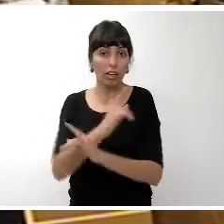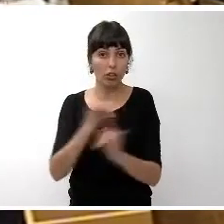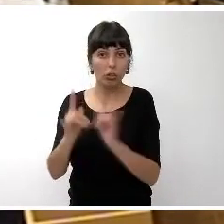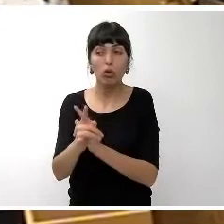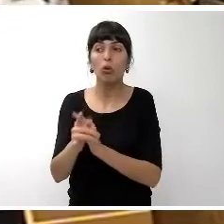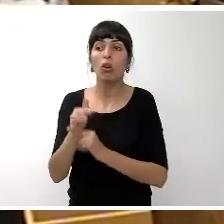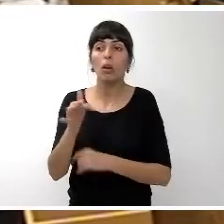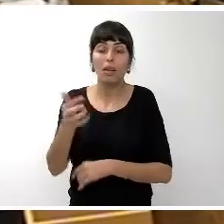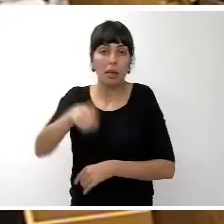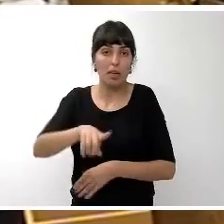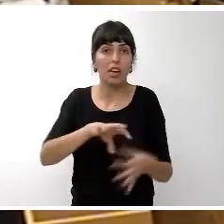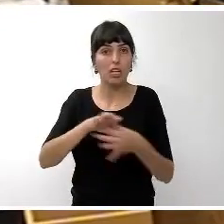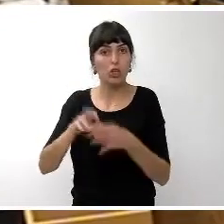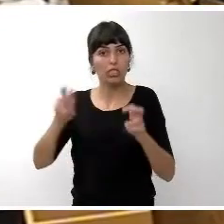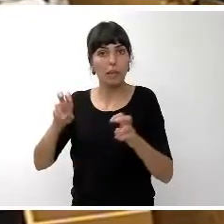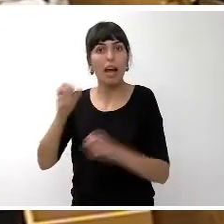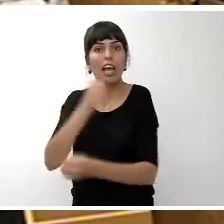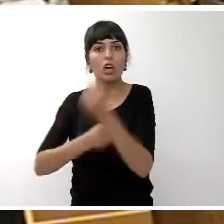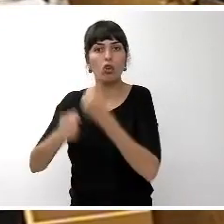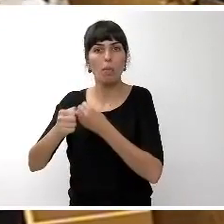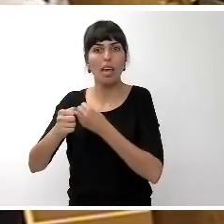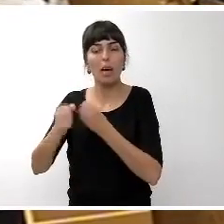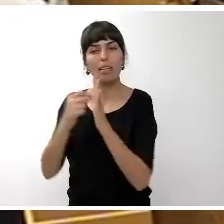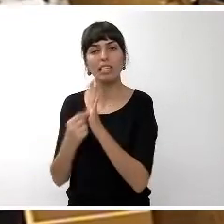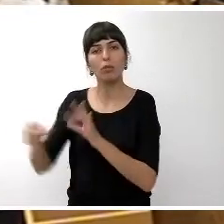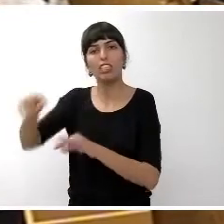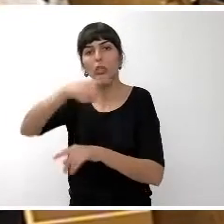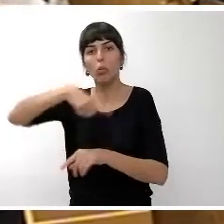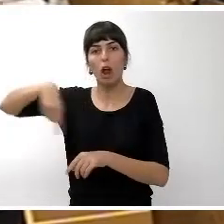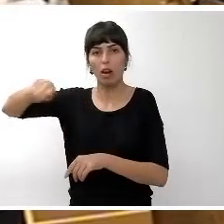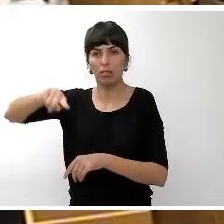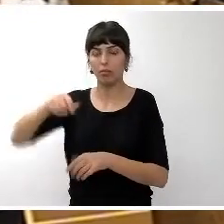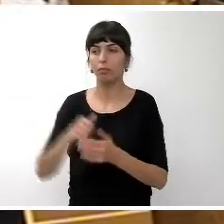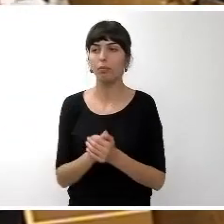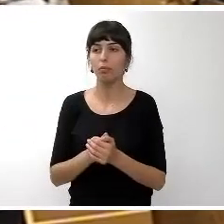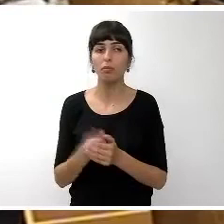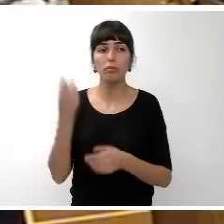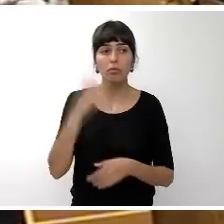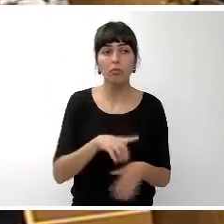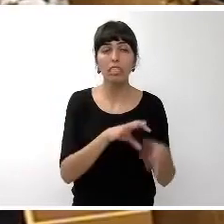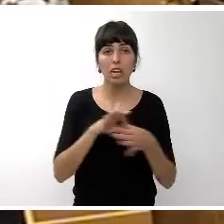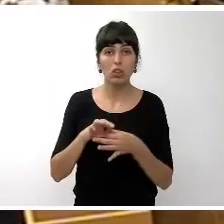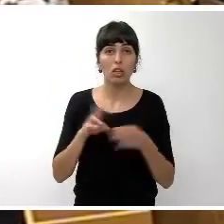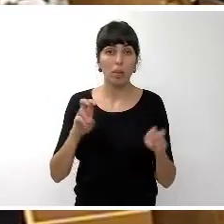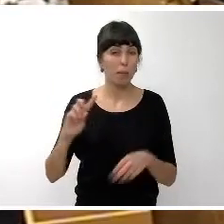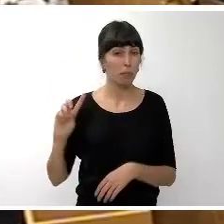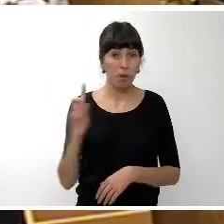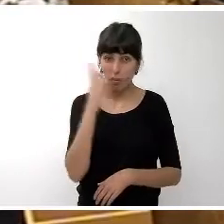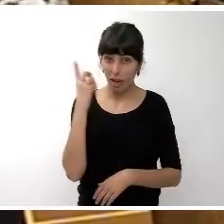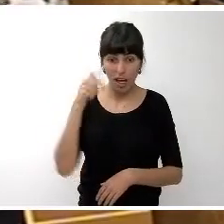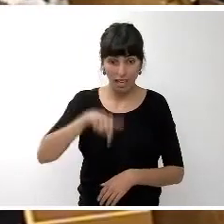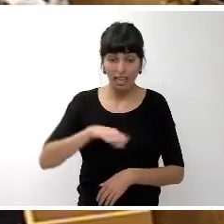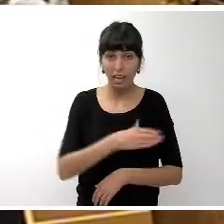a lo que son los principios de economía circular y eso también ligado a que por primera vez en este cabildo